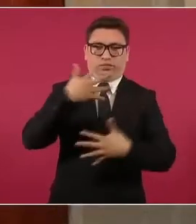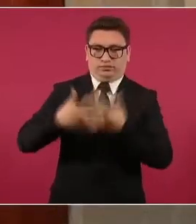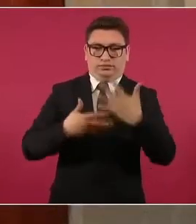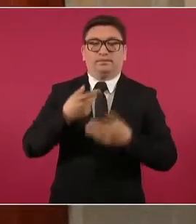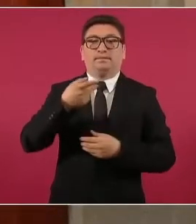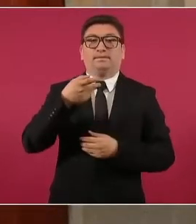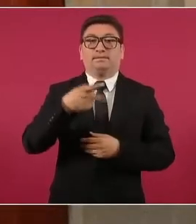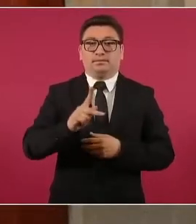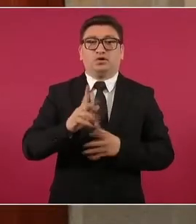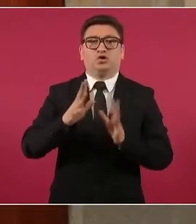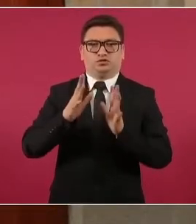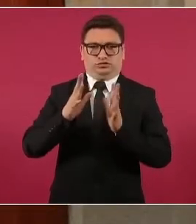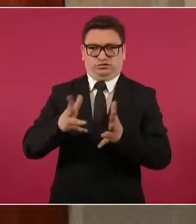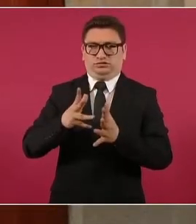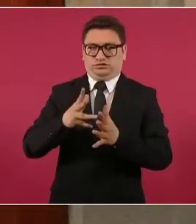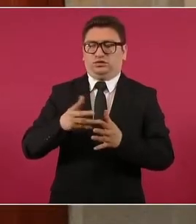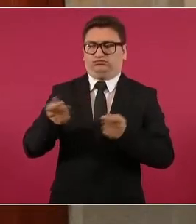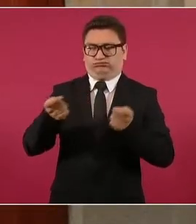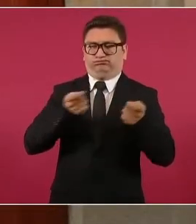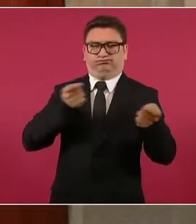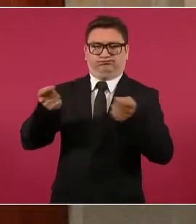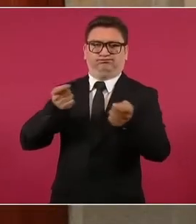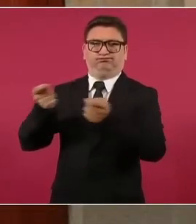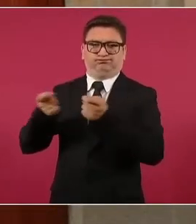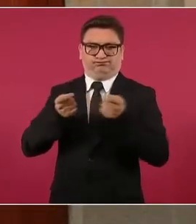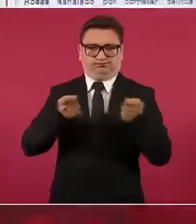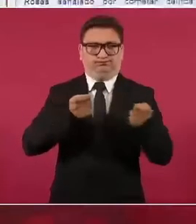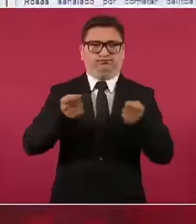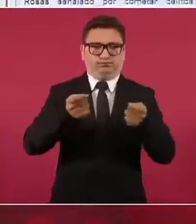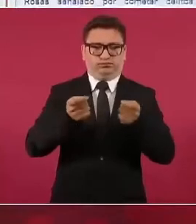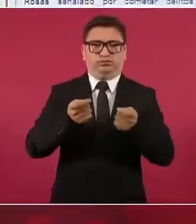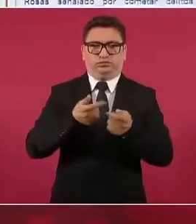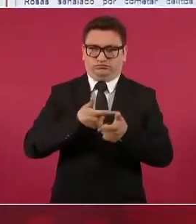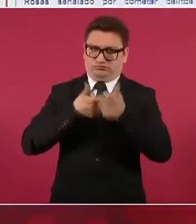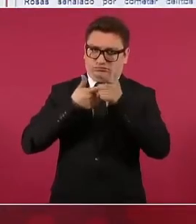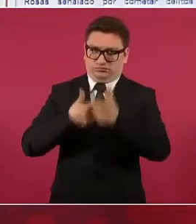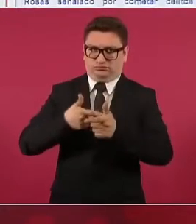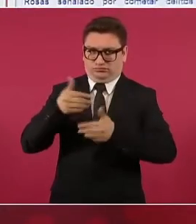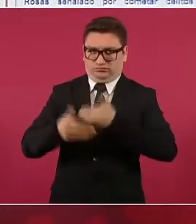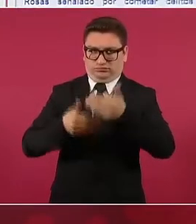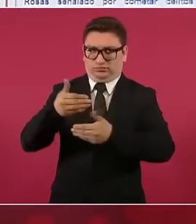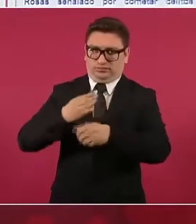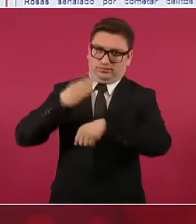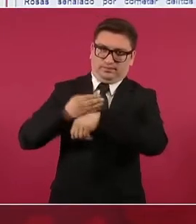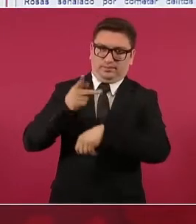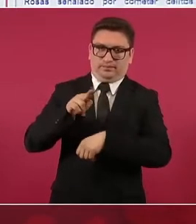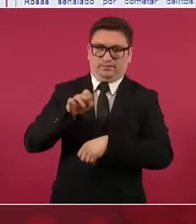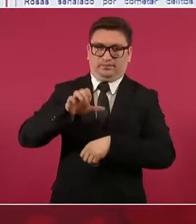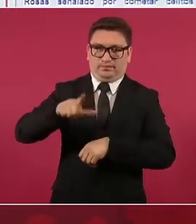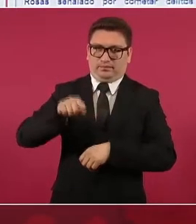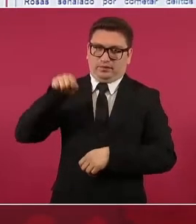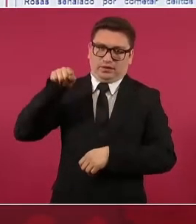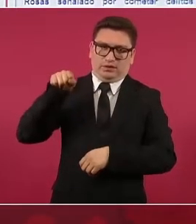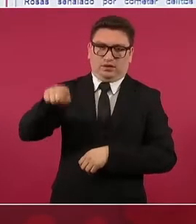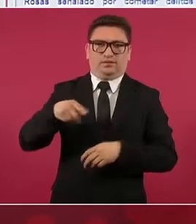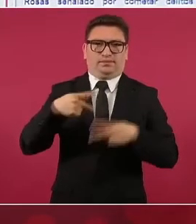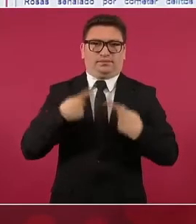ya se está tomando el control y desde luego se va a continuar con el proceso penal en contra de esta